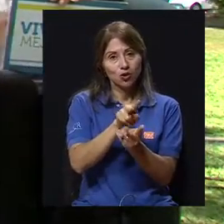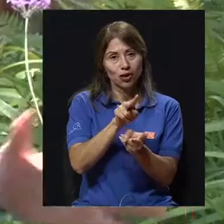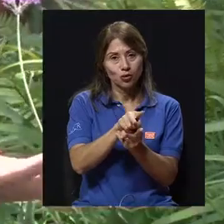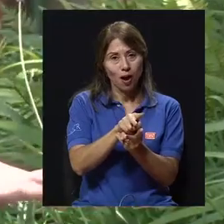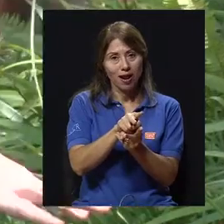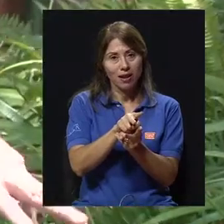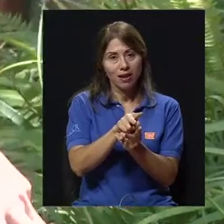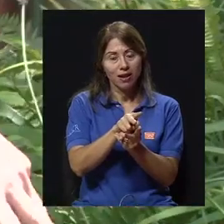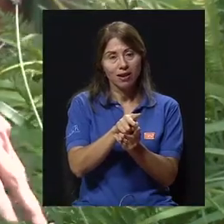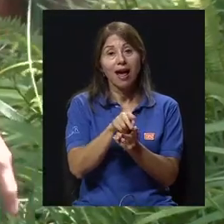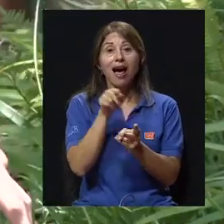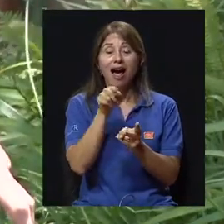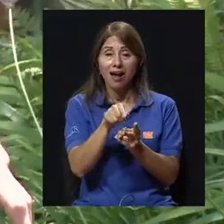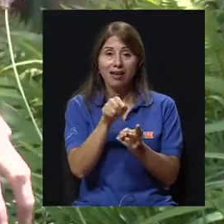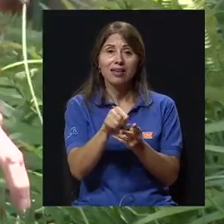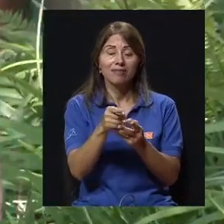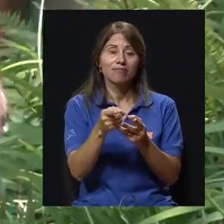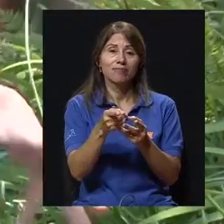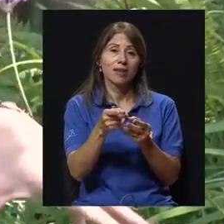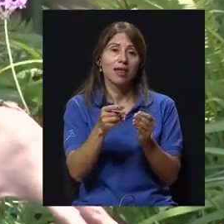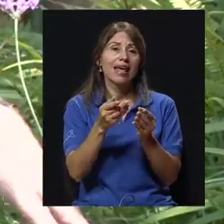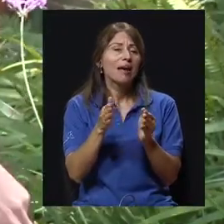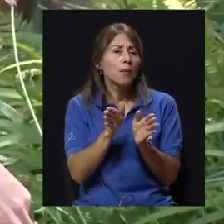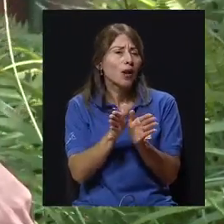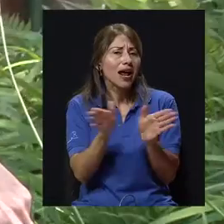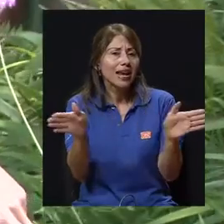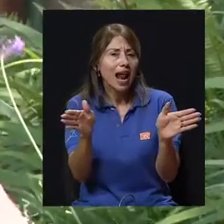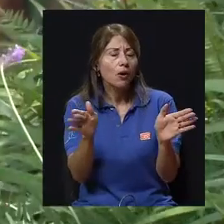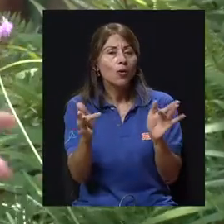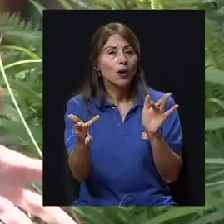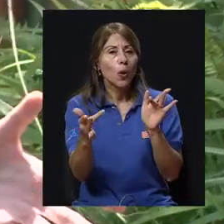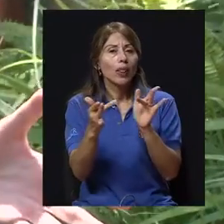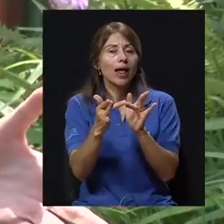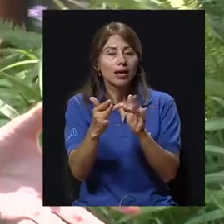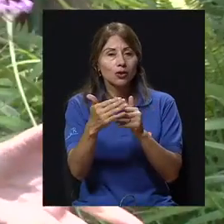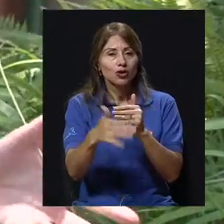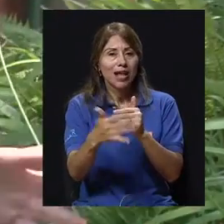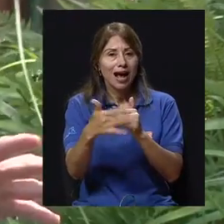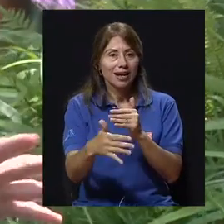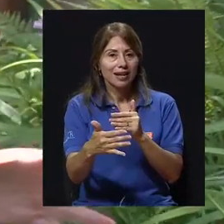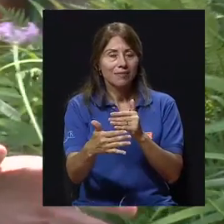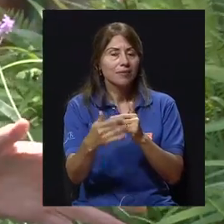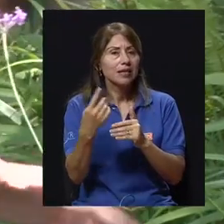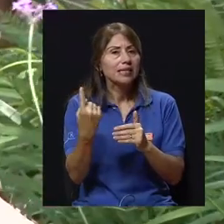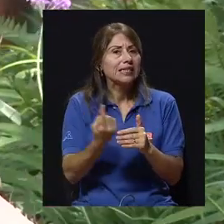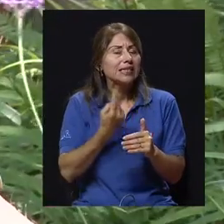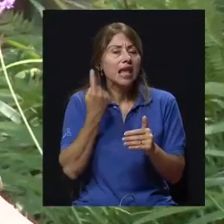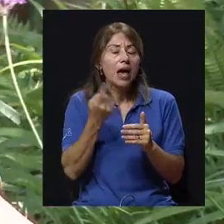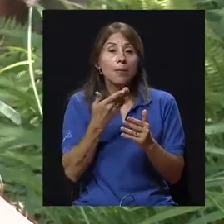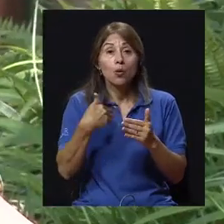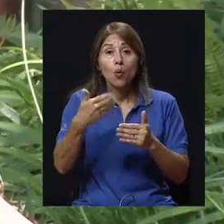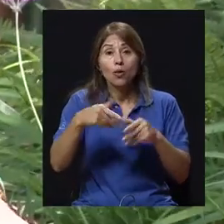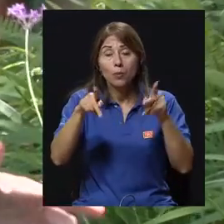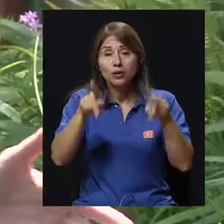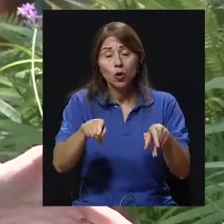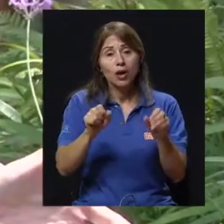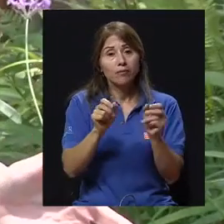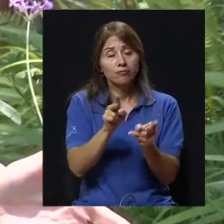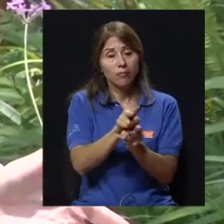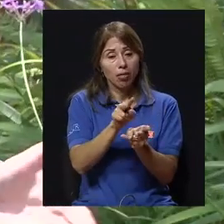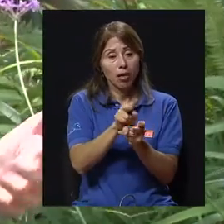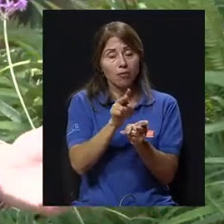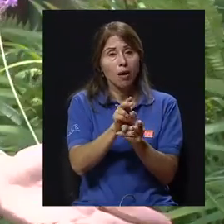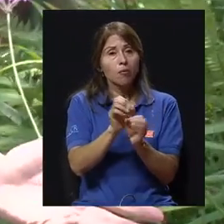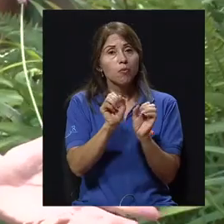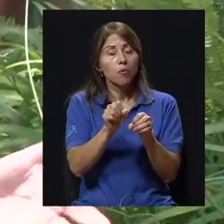por lo general, donde hay contacto con sangre. Siempre, en todo caso, pueden haber micro rupturas de tejido